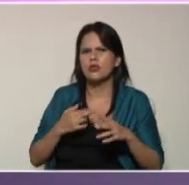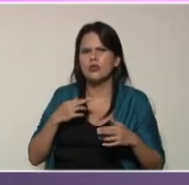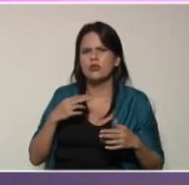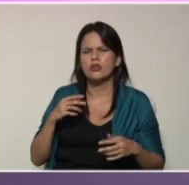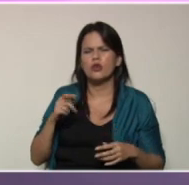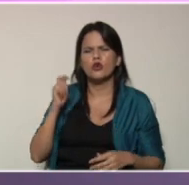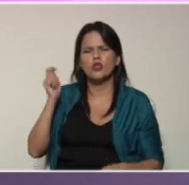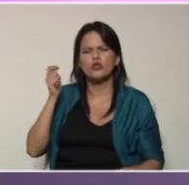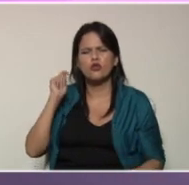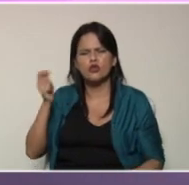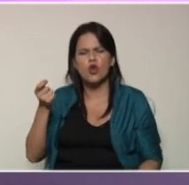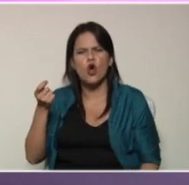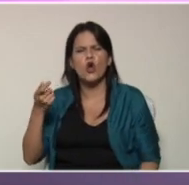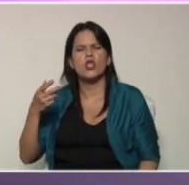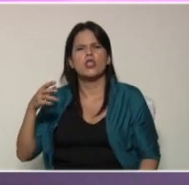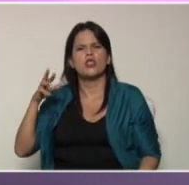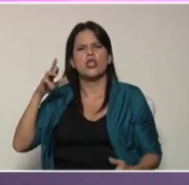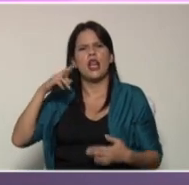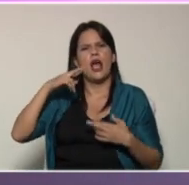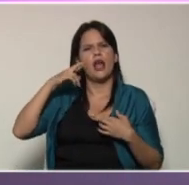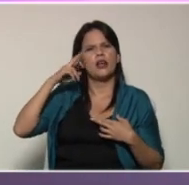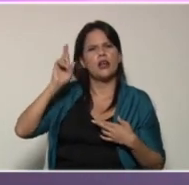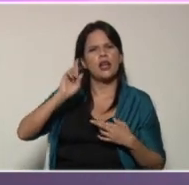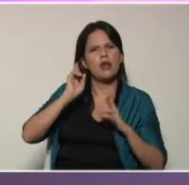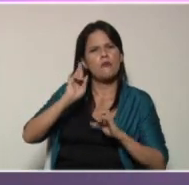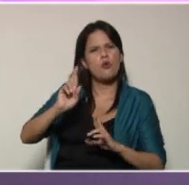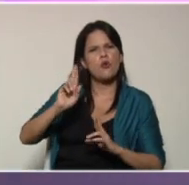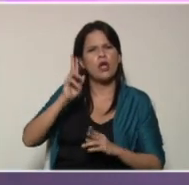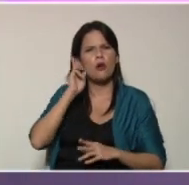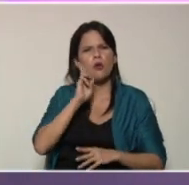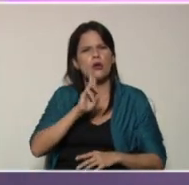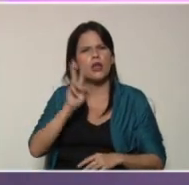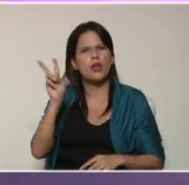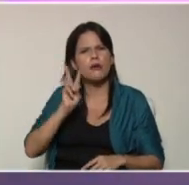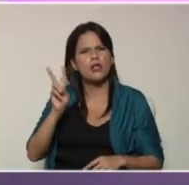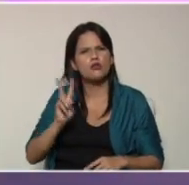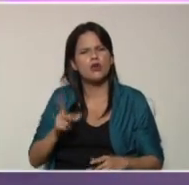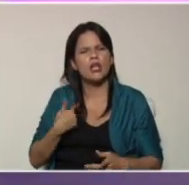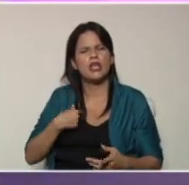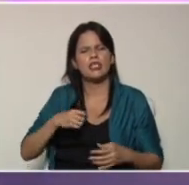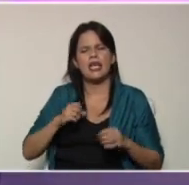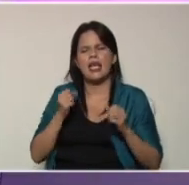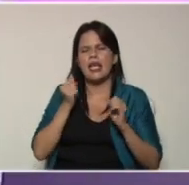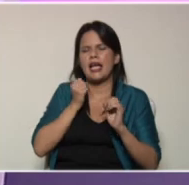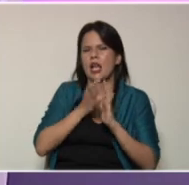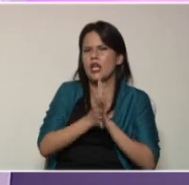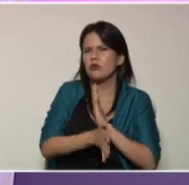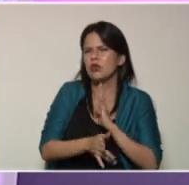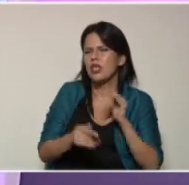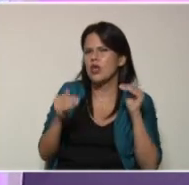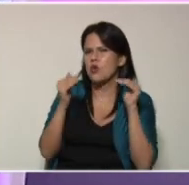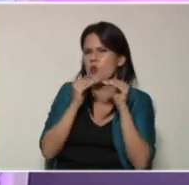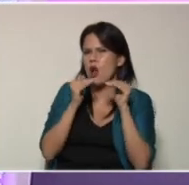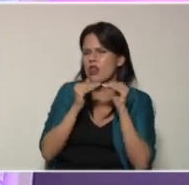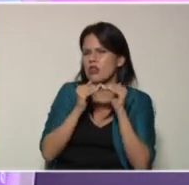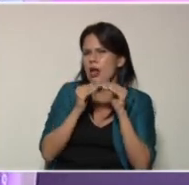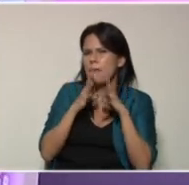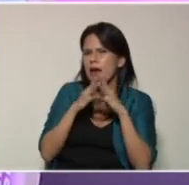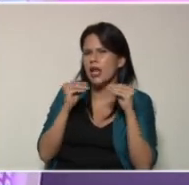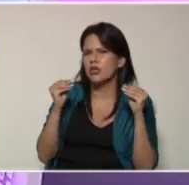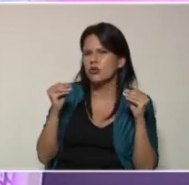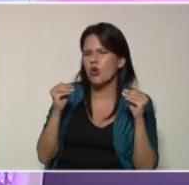como un derecho la educación pública gratuita y de calidad pero además en igualdad de condiciones y oportunidades